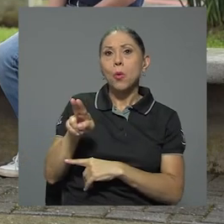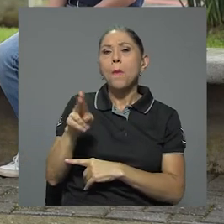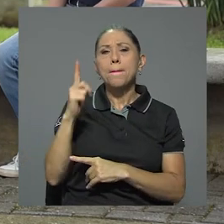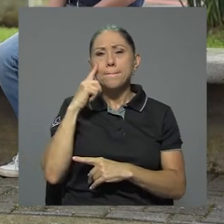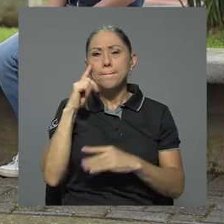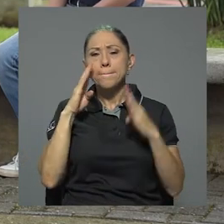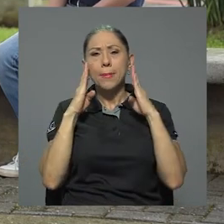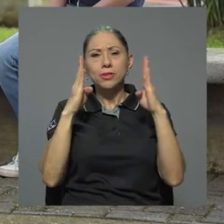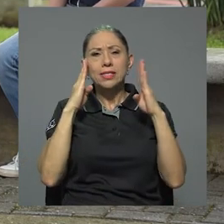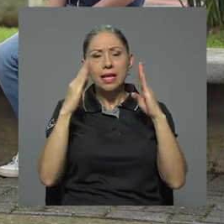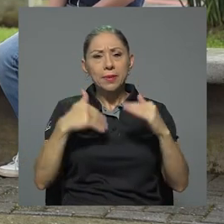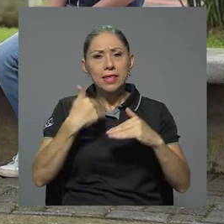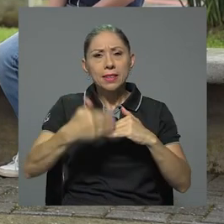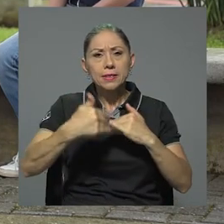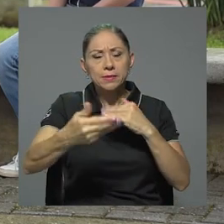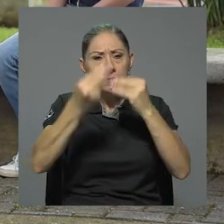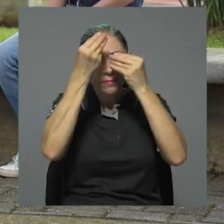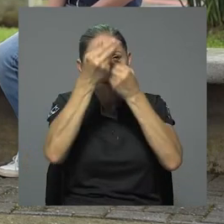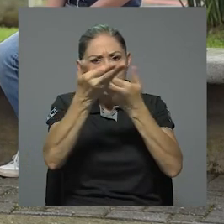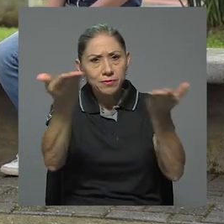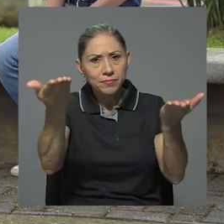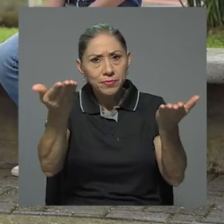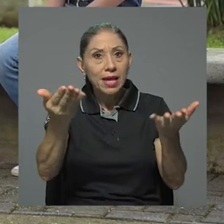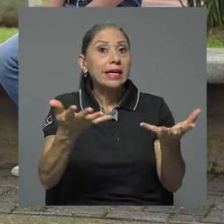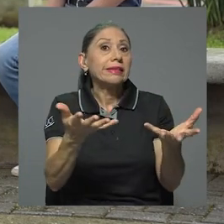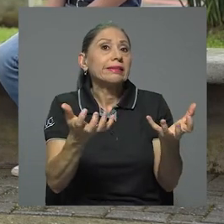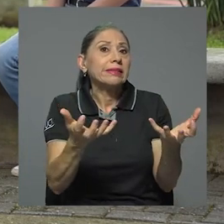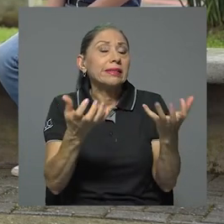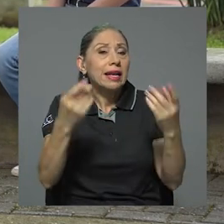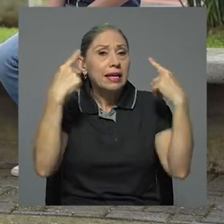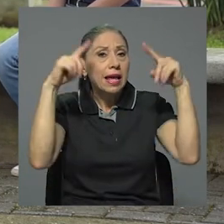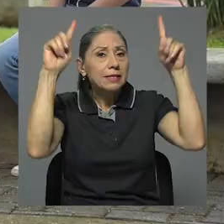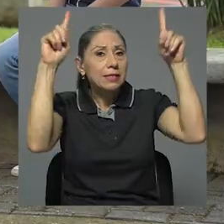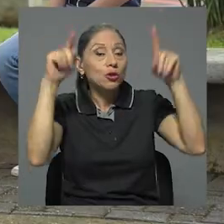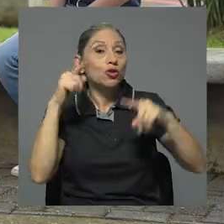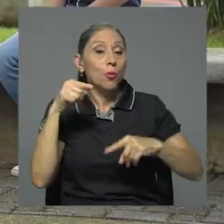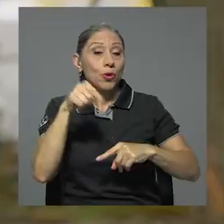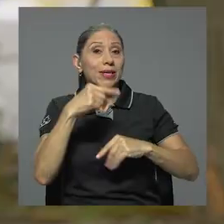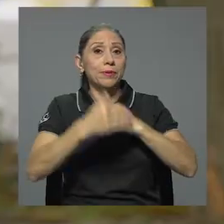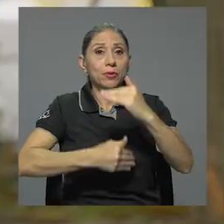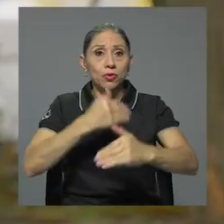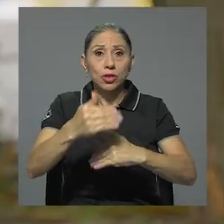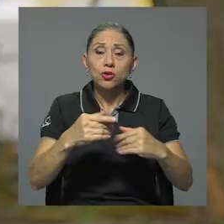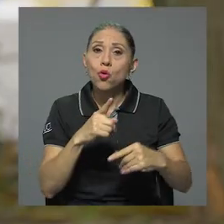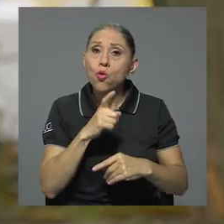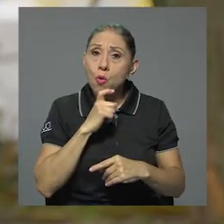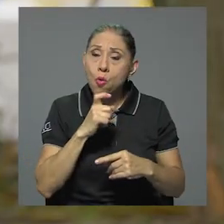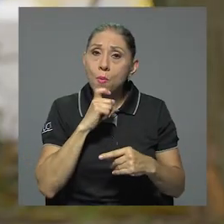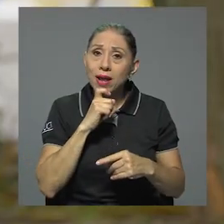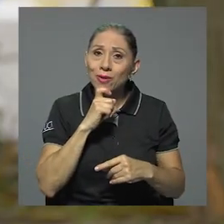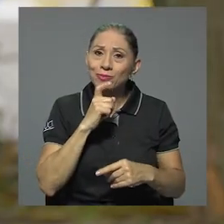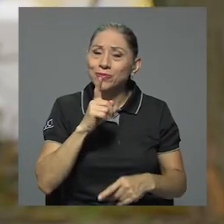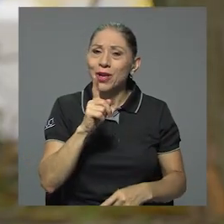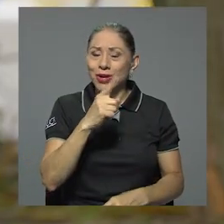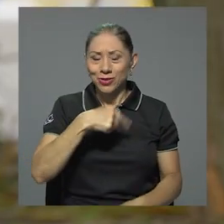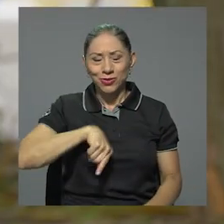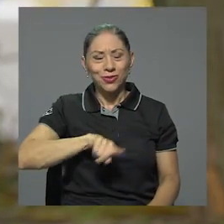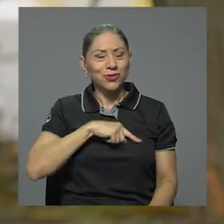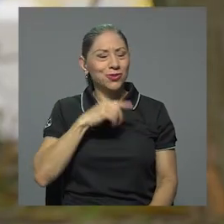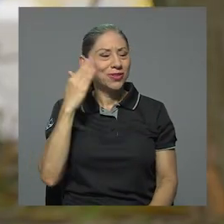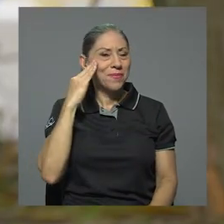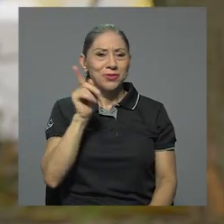semanas de ir informando al respecto y bueno, desearles los mayores éxitos, ¿verdad? Porque es un proceso bastante, bastante complejo. Nosotros sabemos que no es tan fácil.